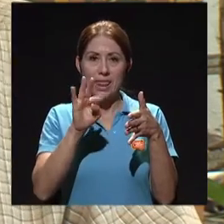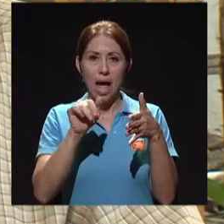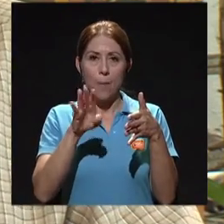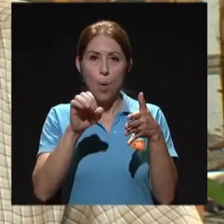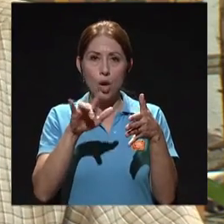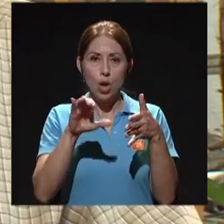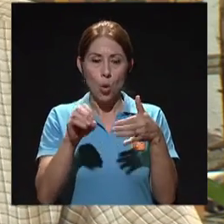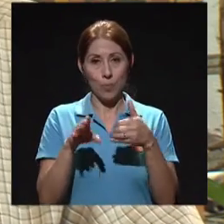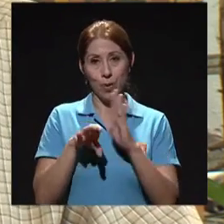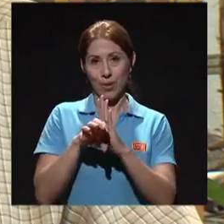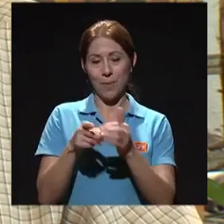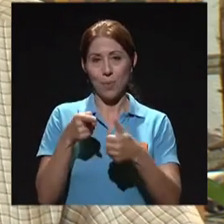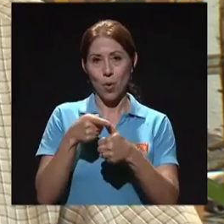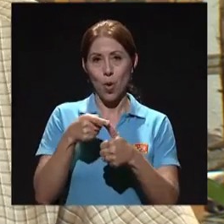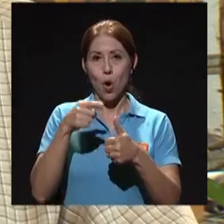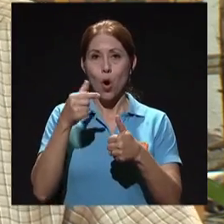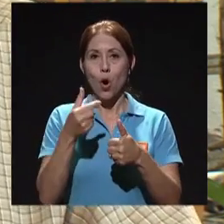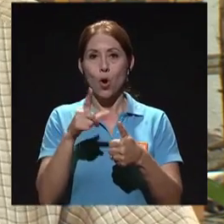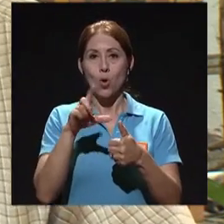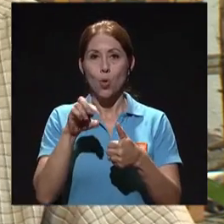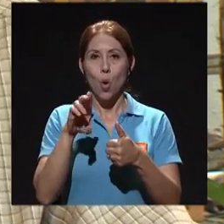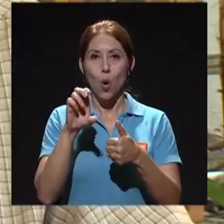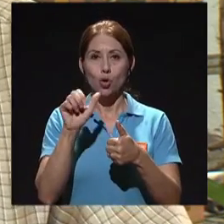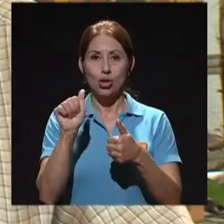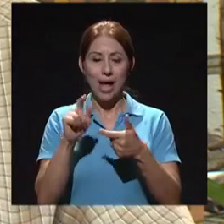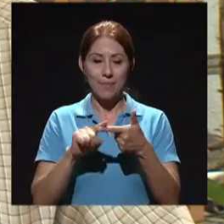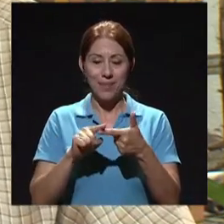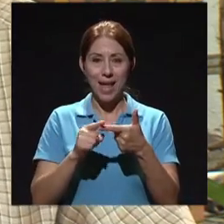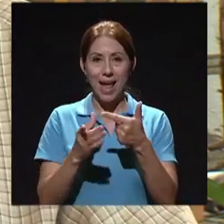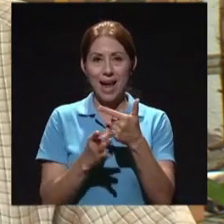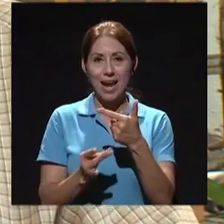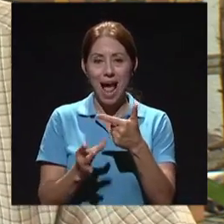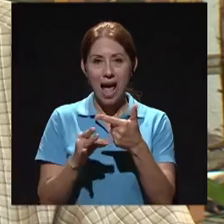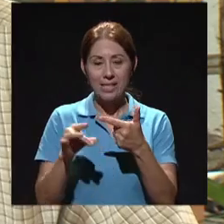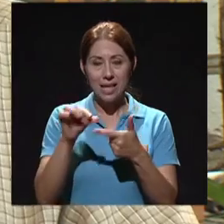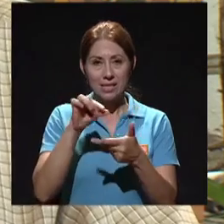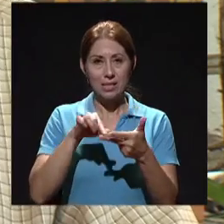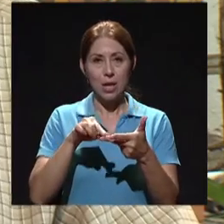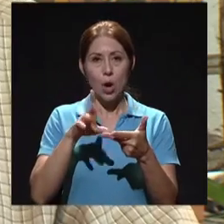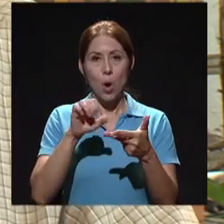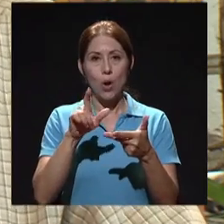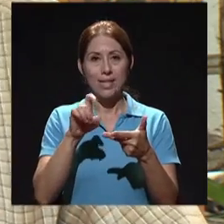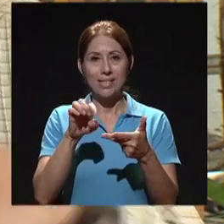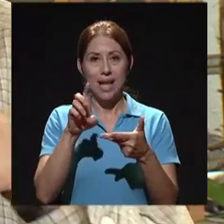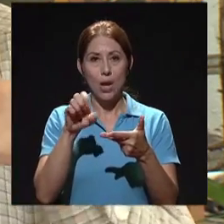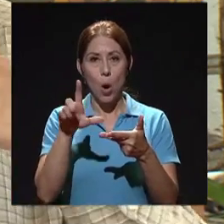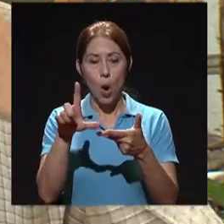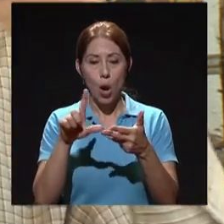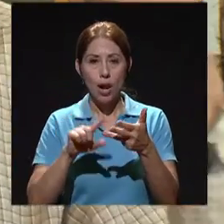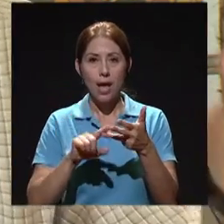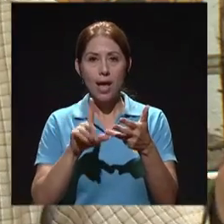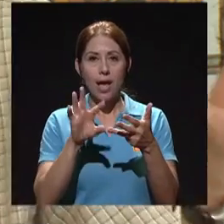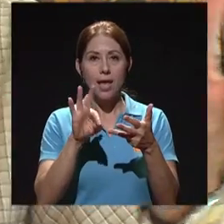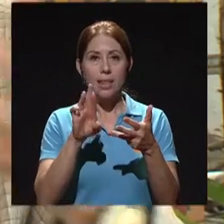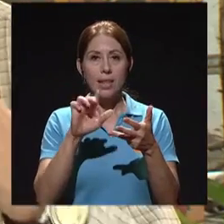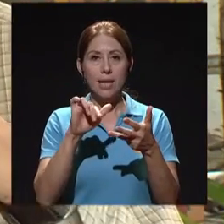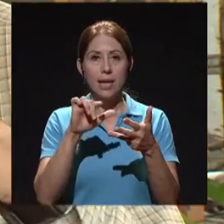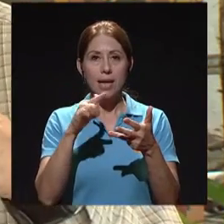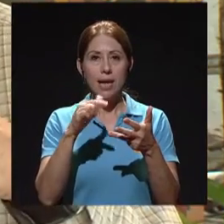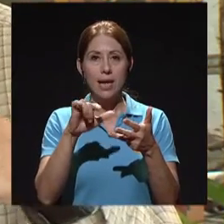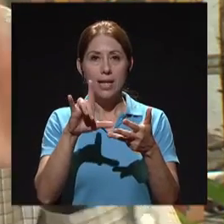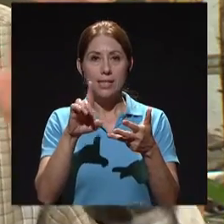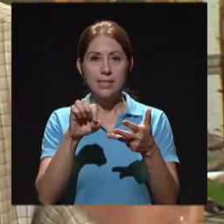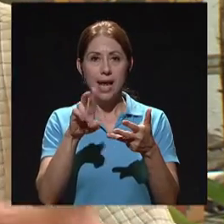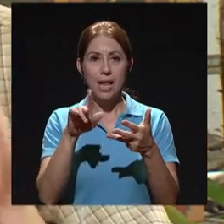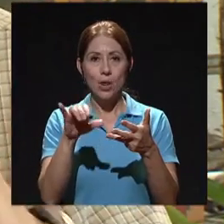glucosa, cómo están las grasas, el colesterol, los triglicéridos, todo eso. Y eso es como que lo que normalmente la gente dice,